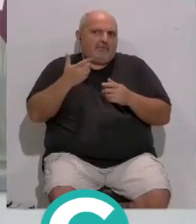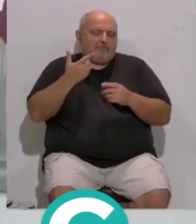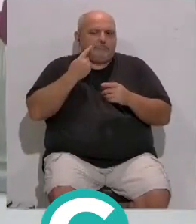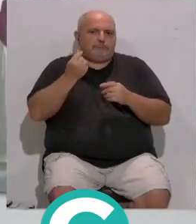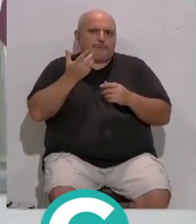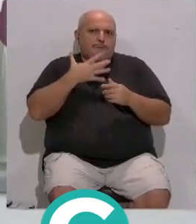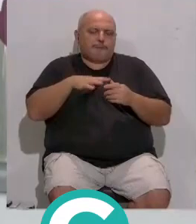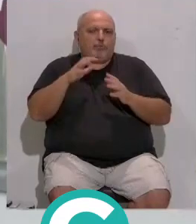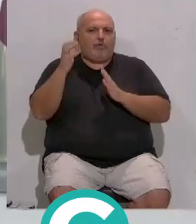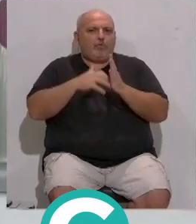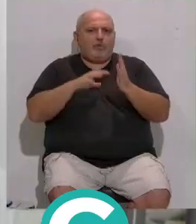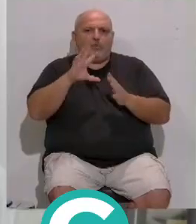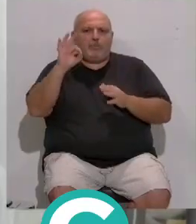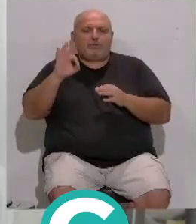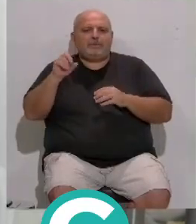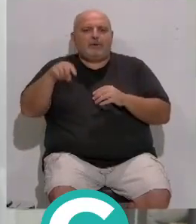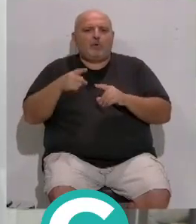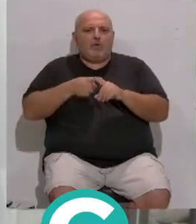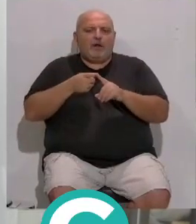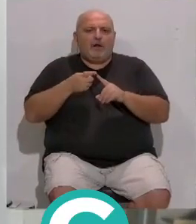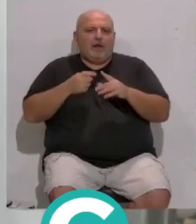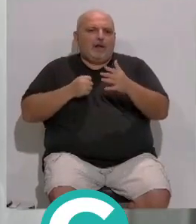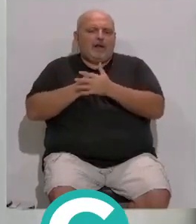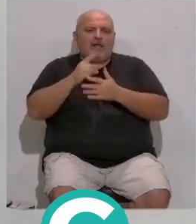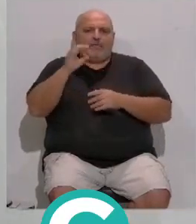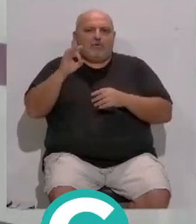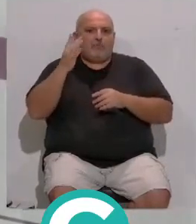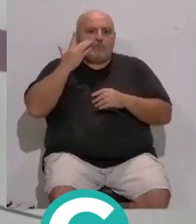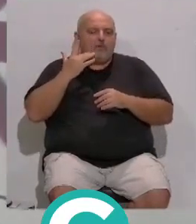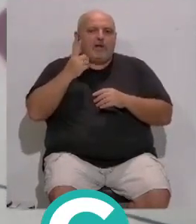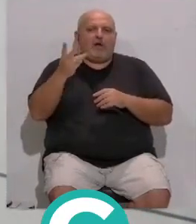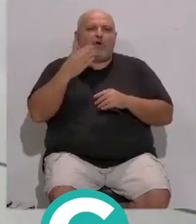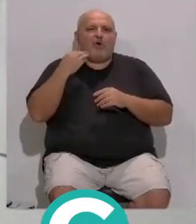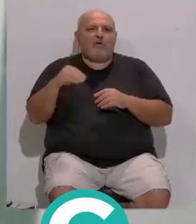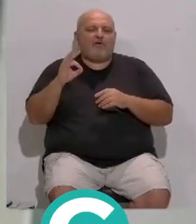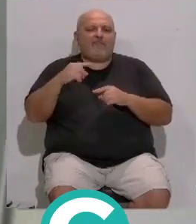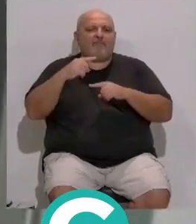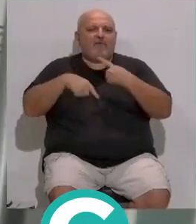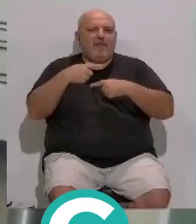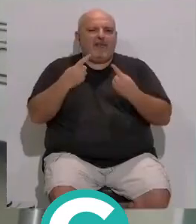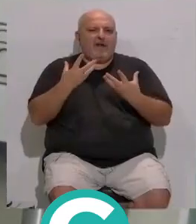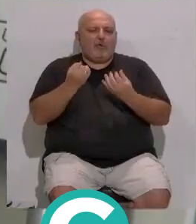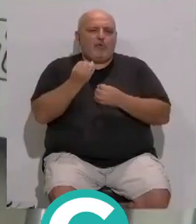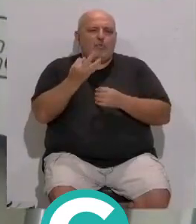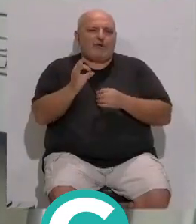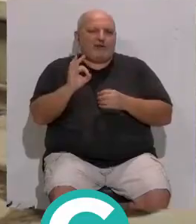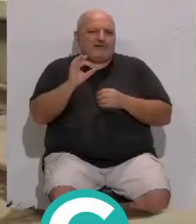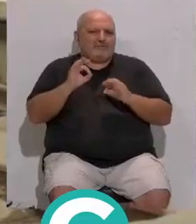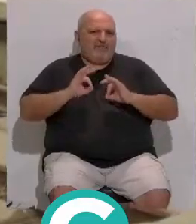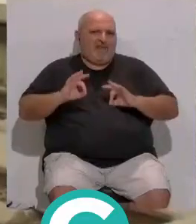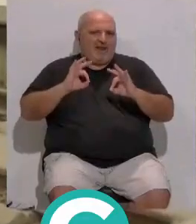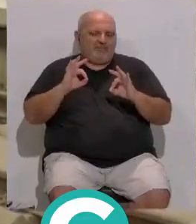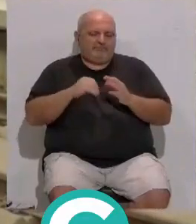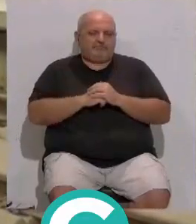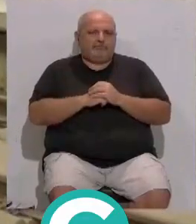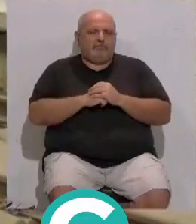alcanzará un descuento del 50%... ...que podría llegar hasta el 100%... ...a los jóvenes de familias numerosas... ...de categoría especial... ...el